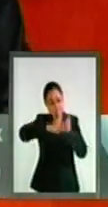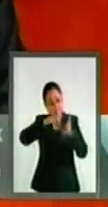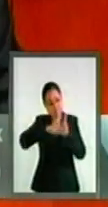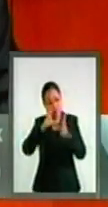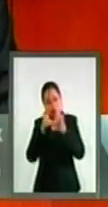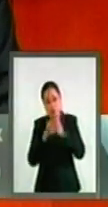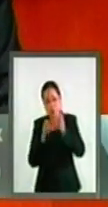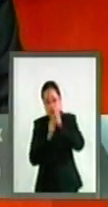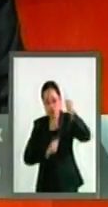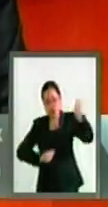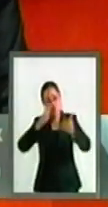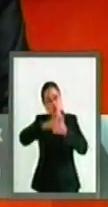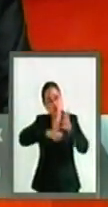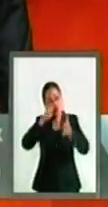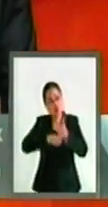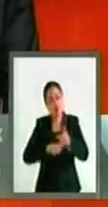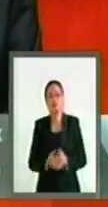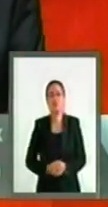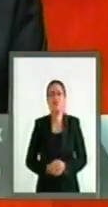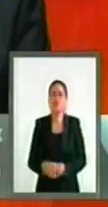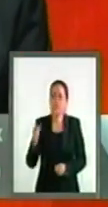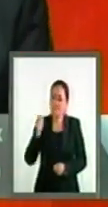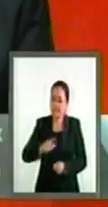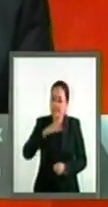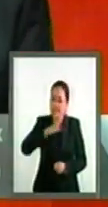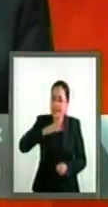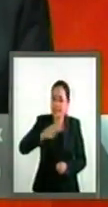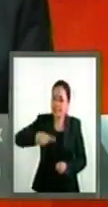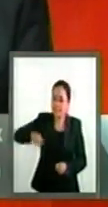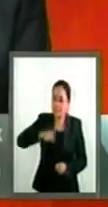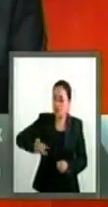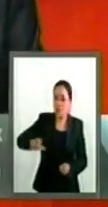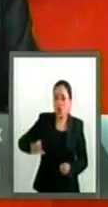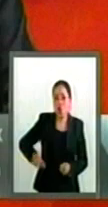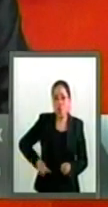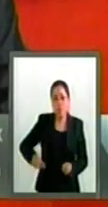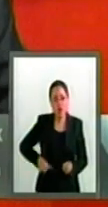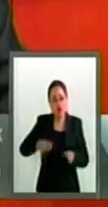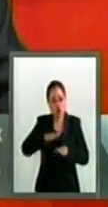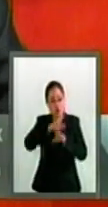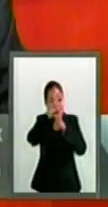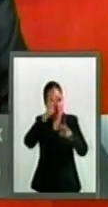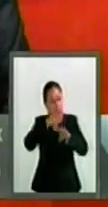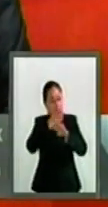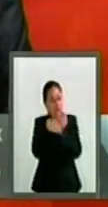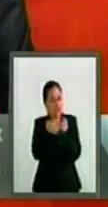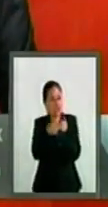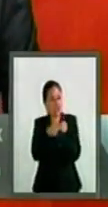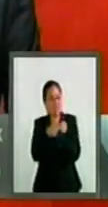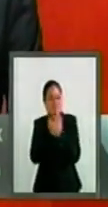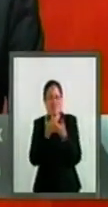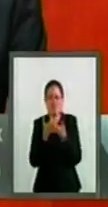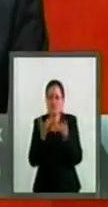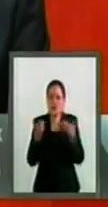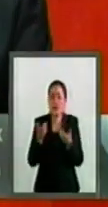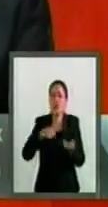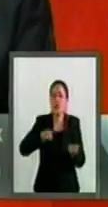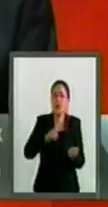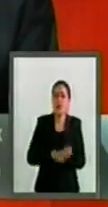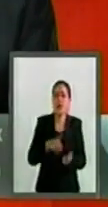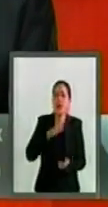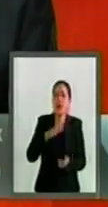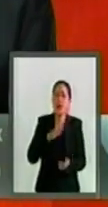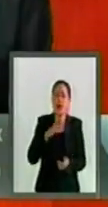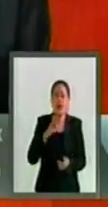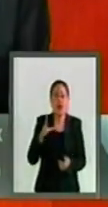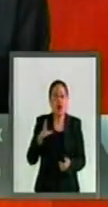Constitución. Se rompe la garantía del Estado en materia educativa dejando a un lado a los tres órdenes